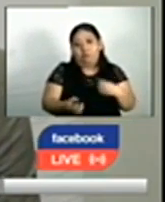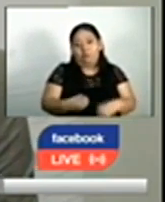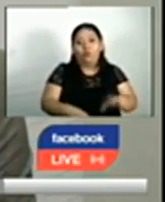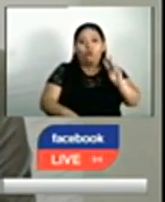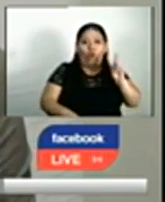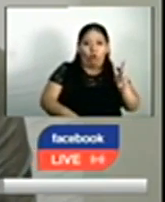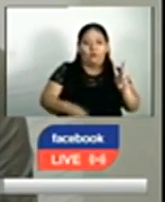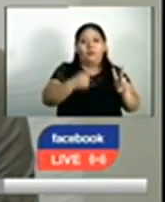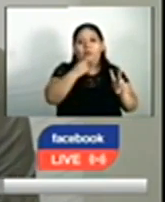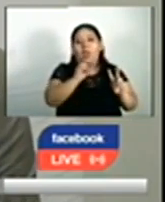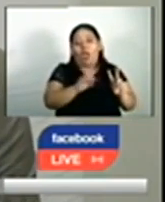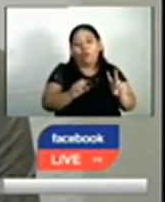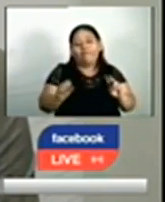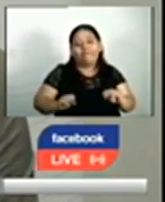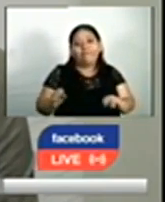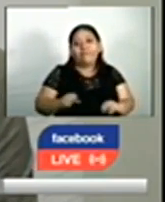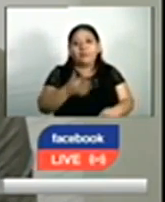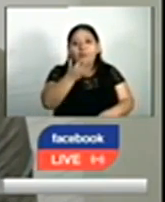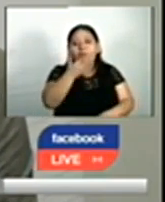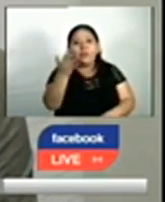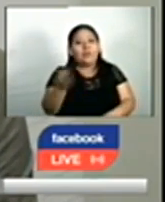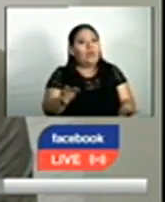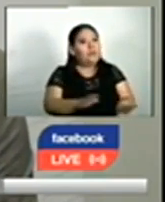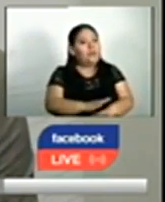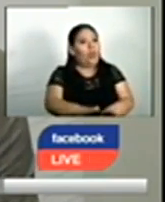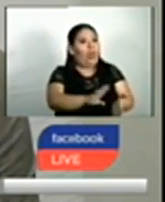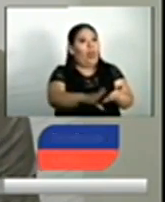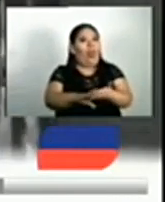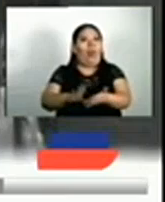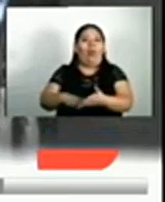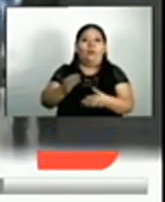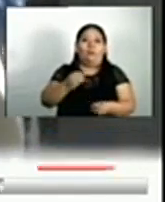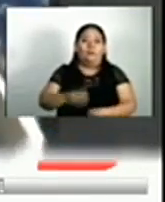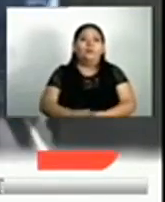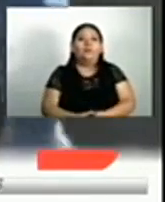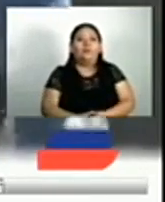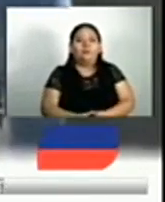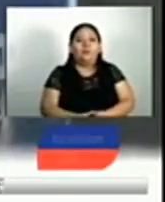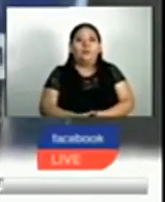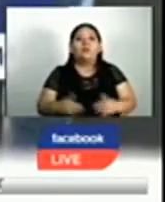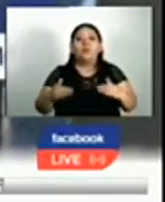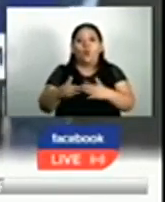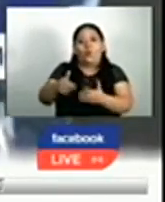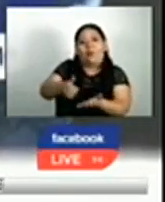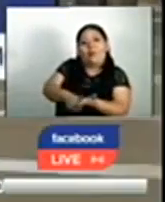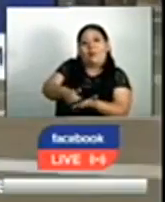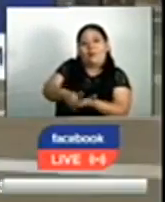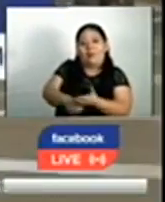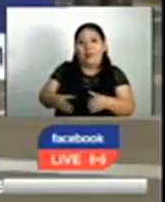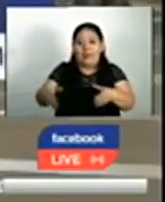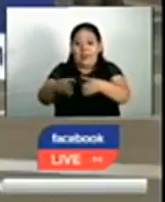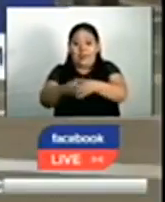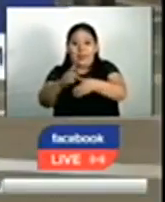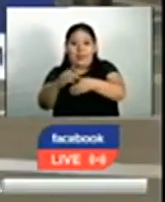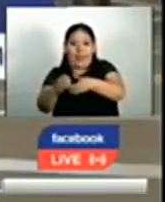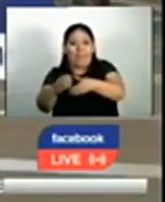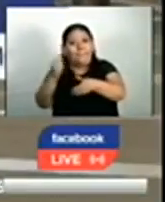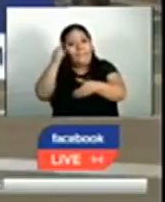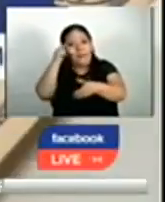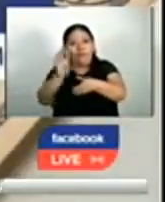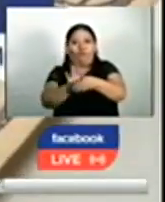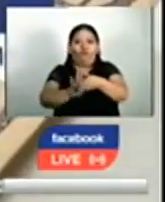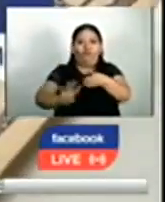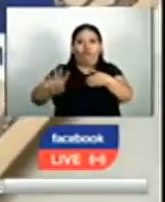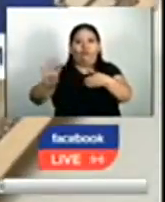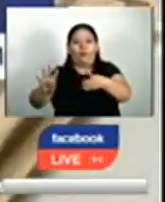de cada 3 salvadoreños expresan que en efecto sí han dejado de comprar. A nivel municipal, 4 de cada 10 personas también percibe que el